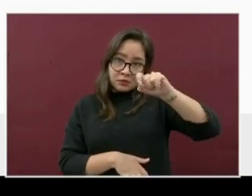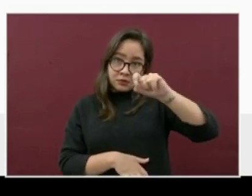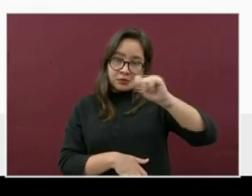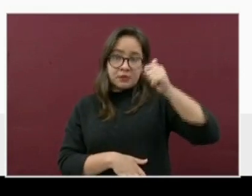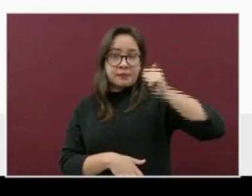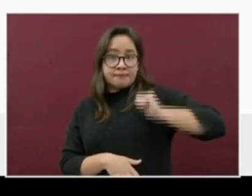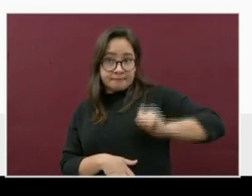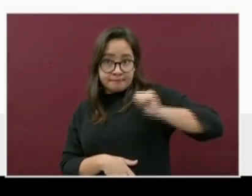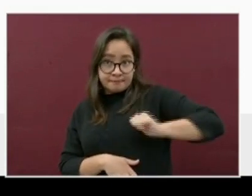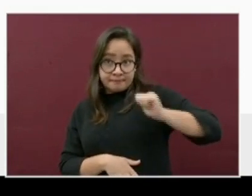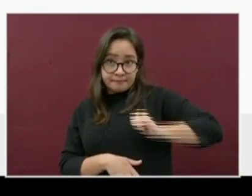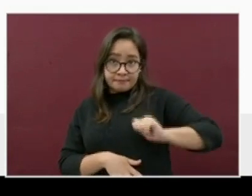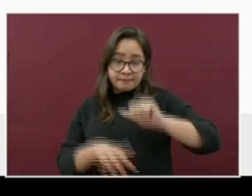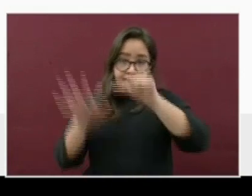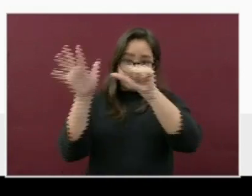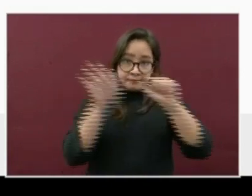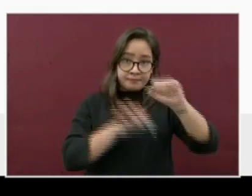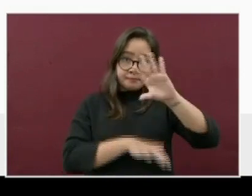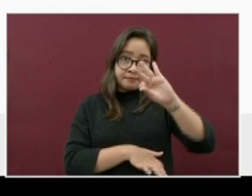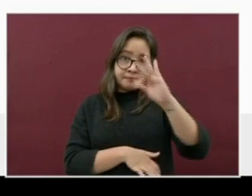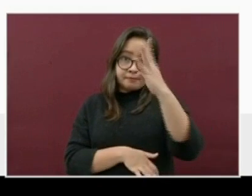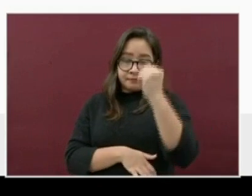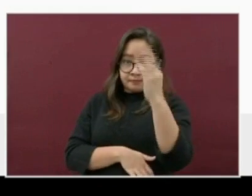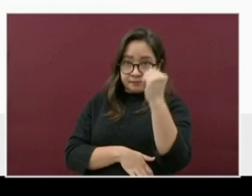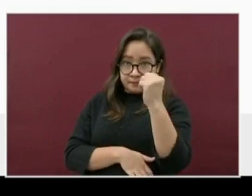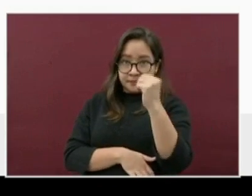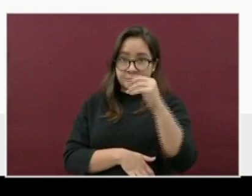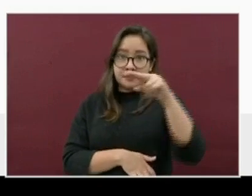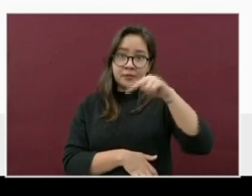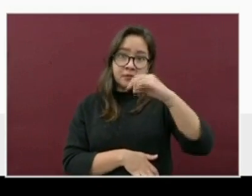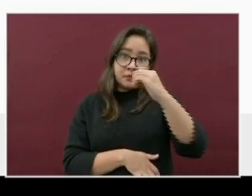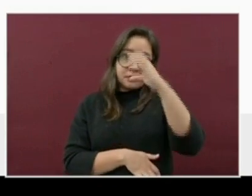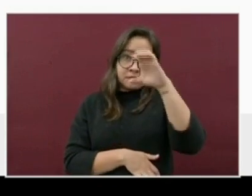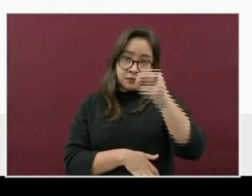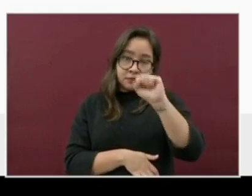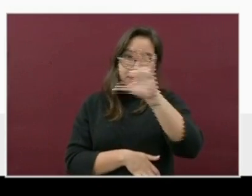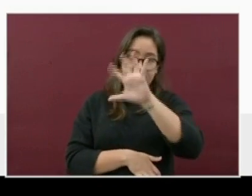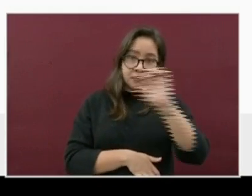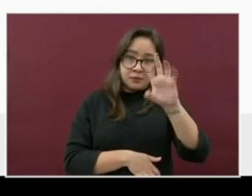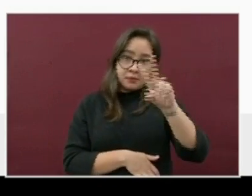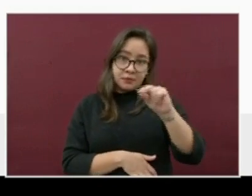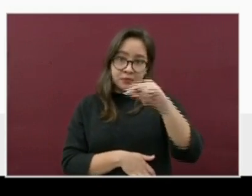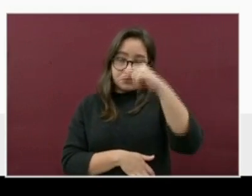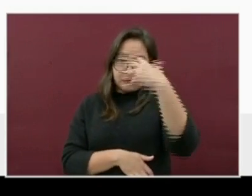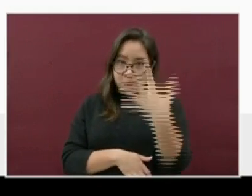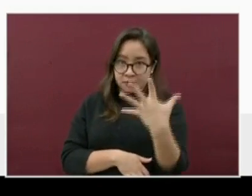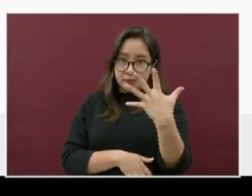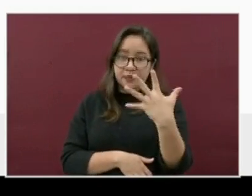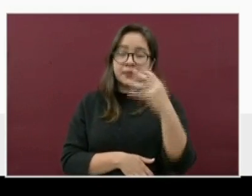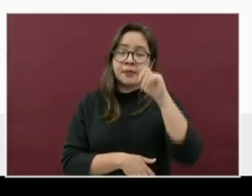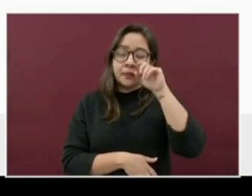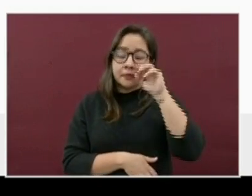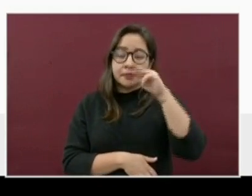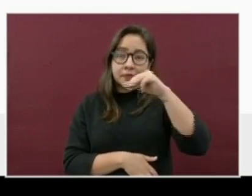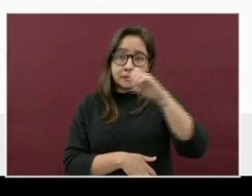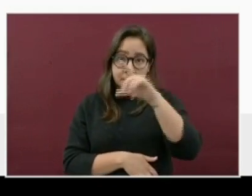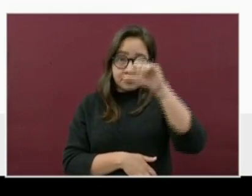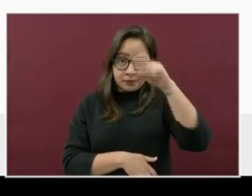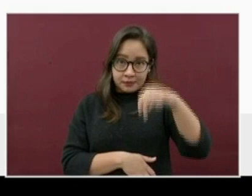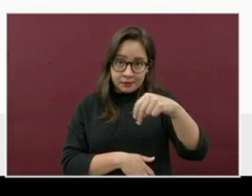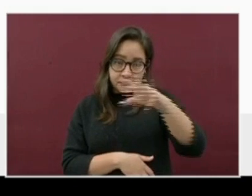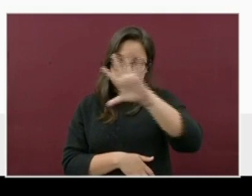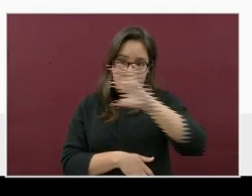La Antigua, 649. Nogales, 585. Medellín,